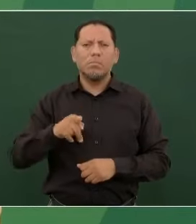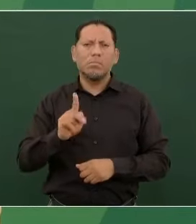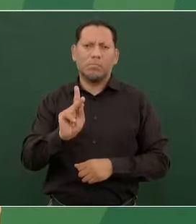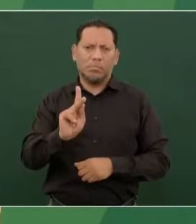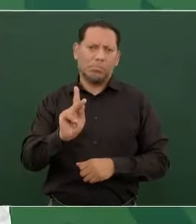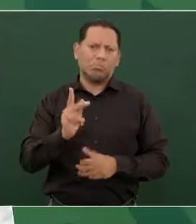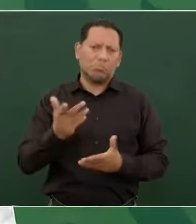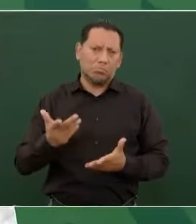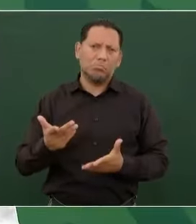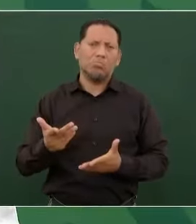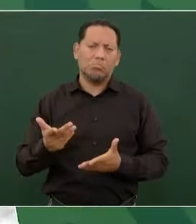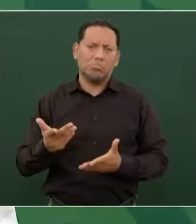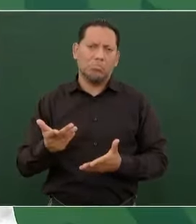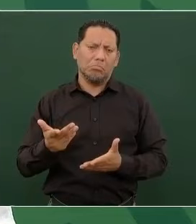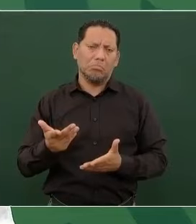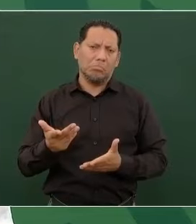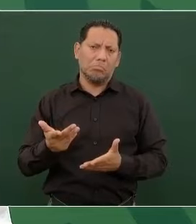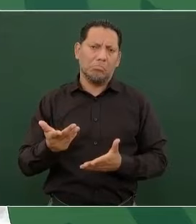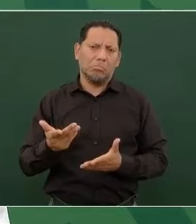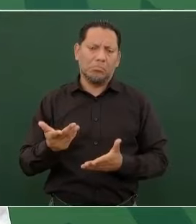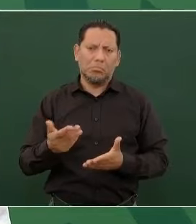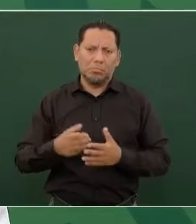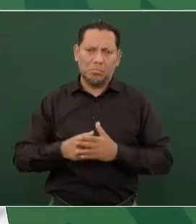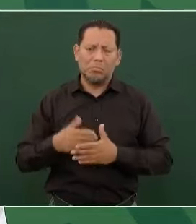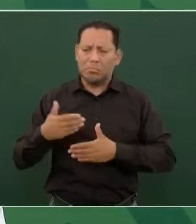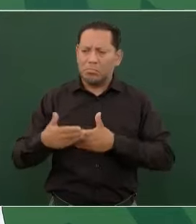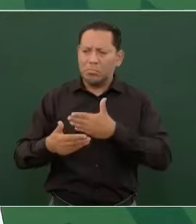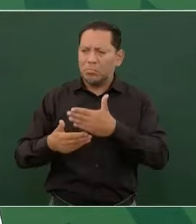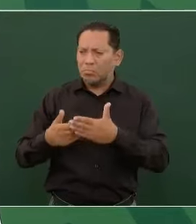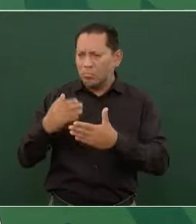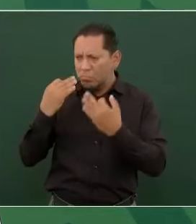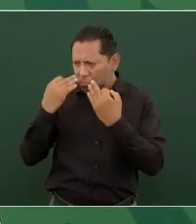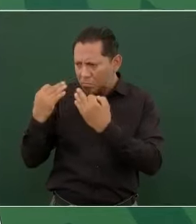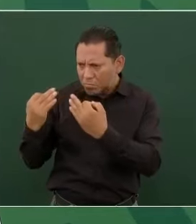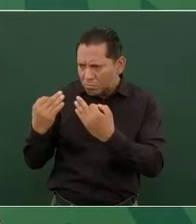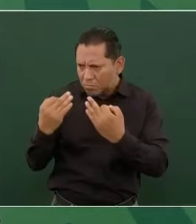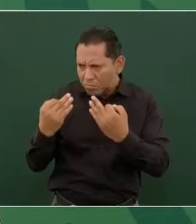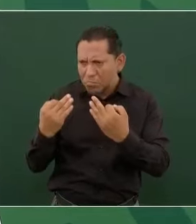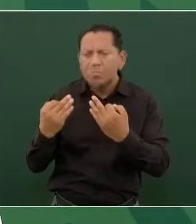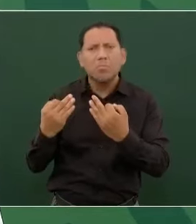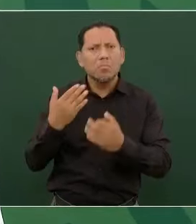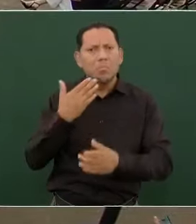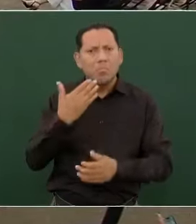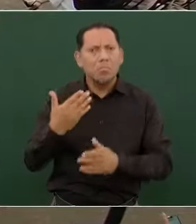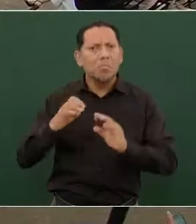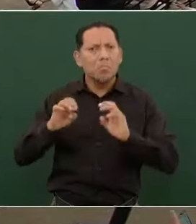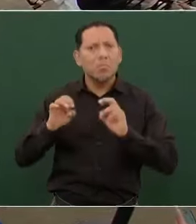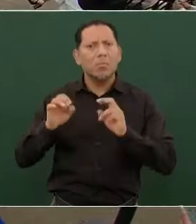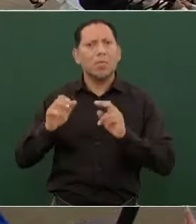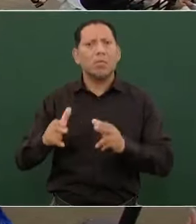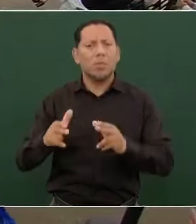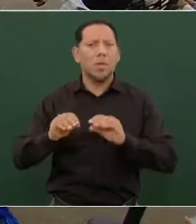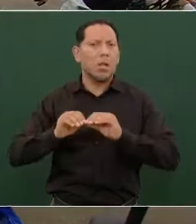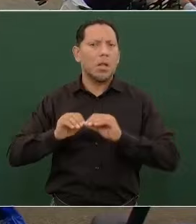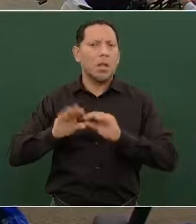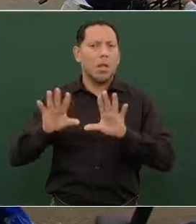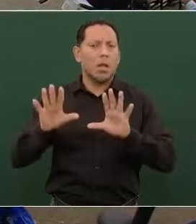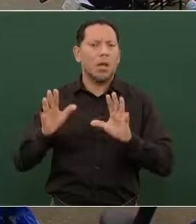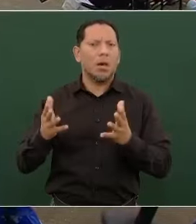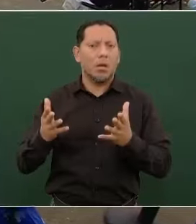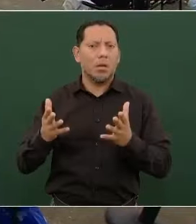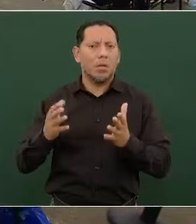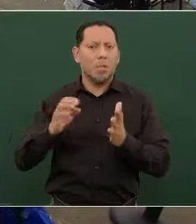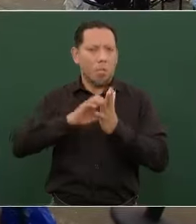es notorio el avance que se ha logrado en Chiapas. Sólo